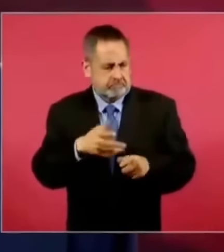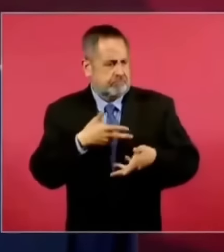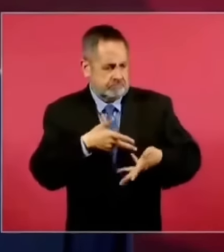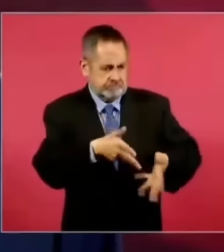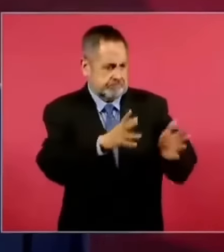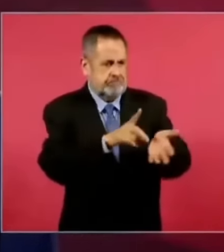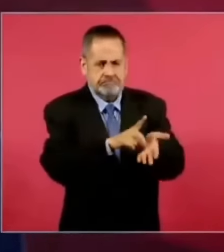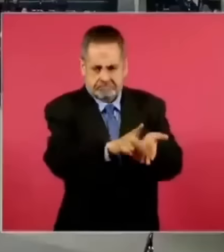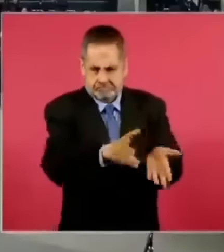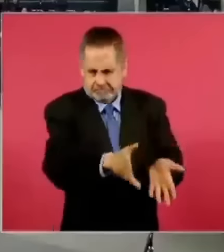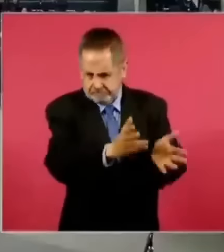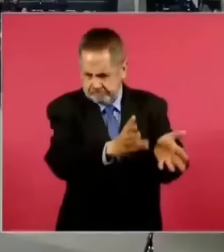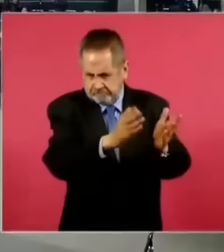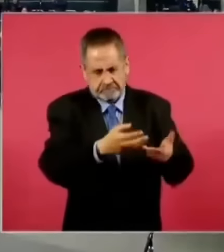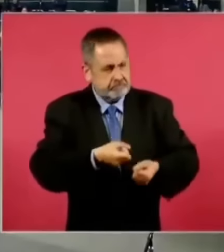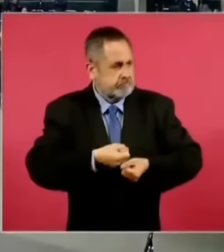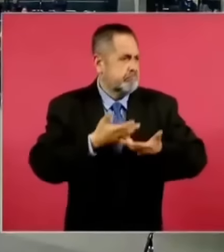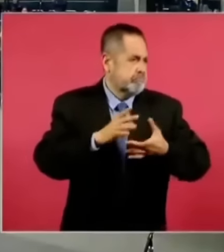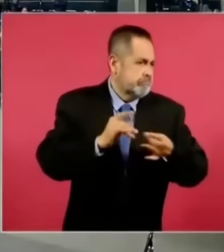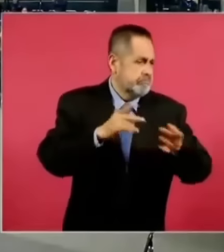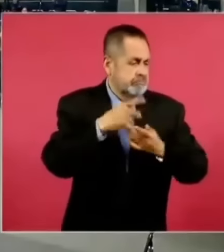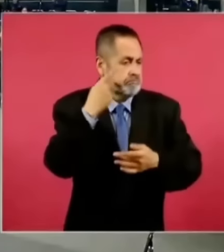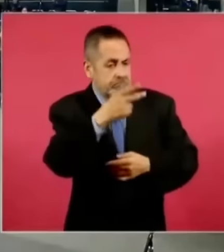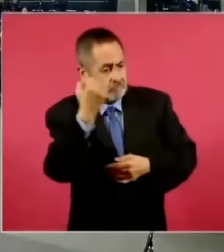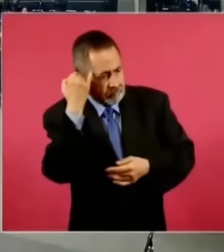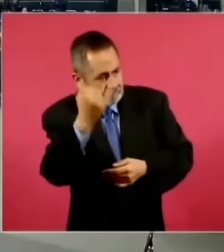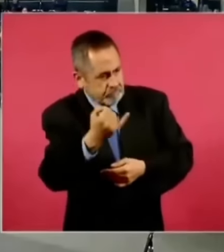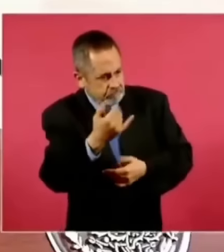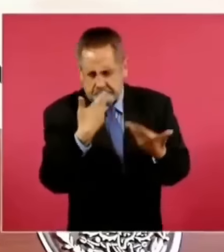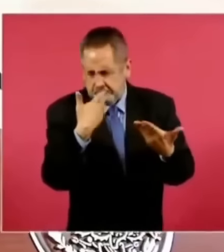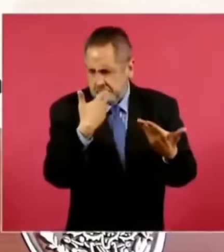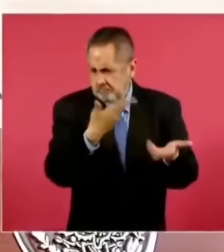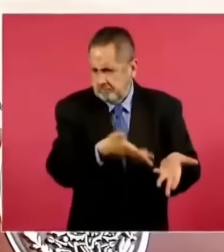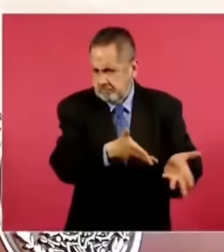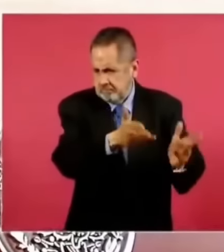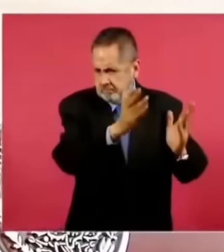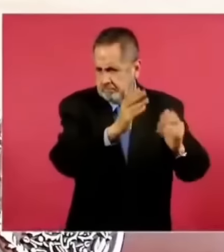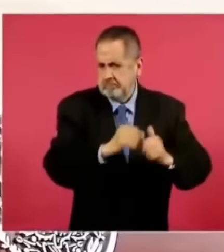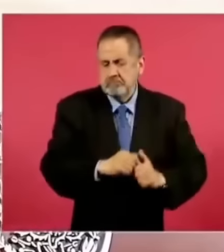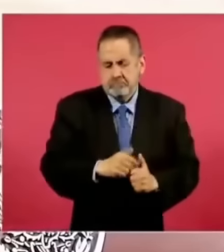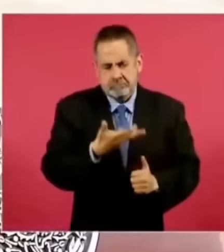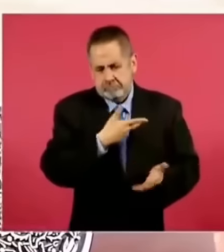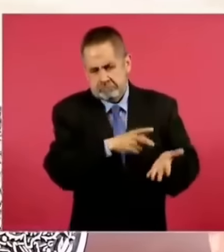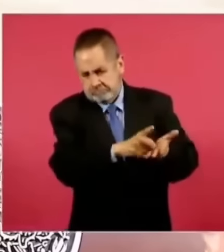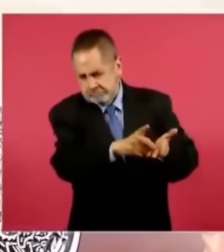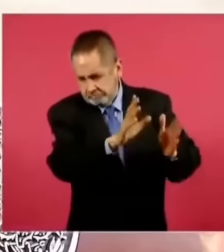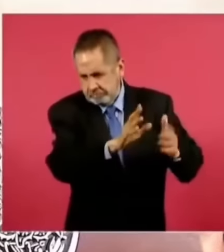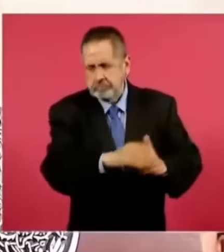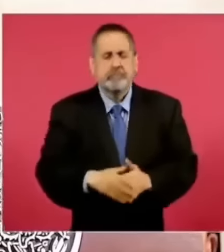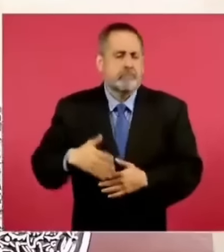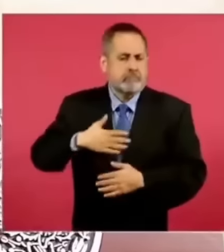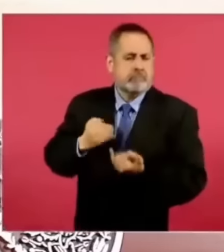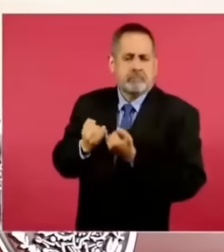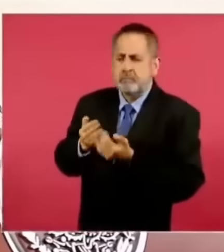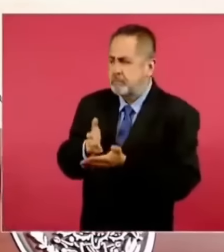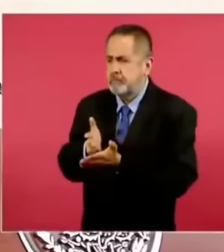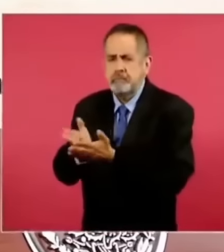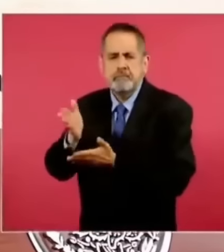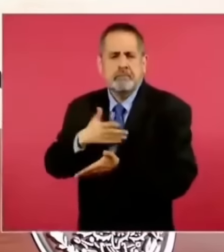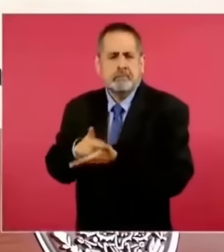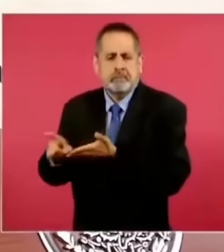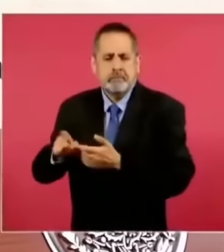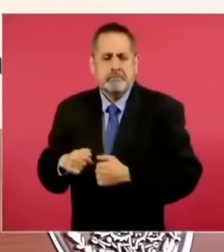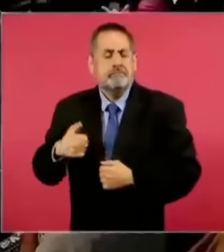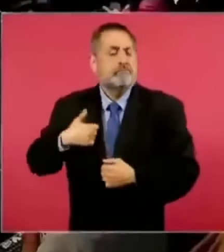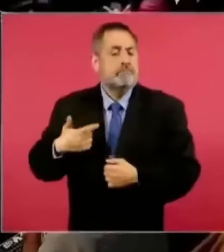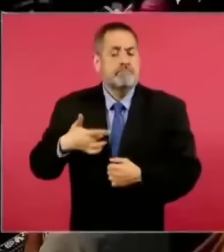derecho a expresarse como nosotros. Yo siento que estamos